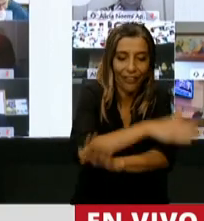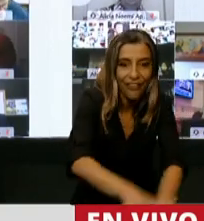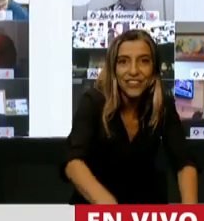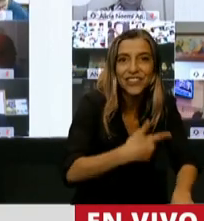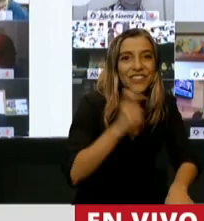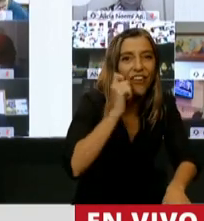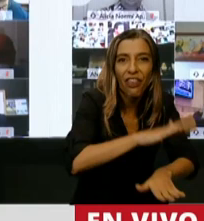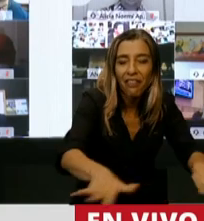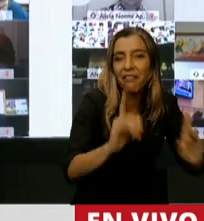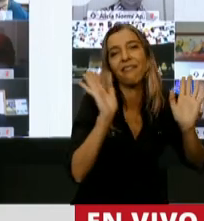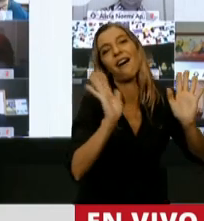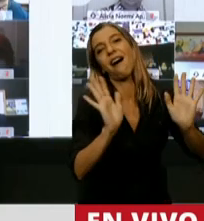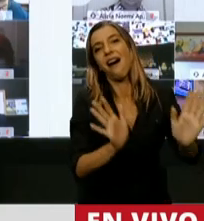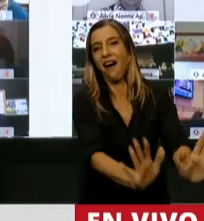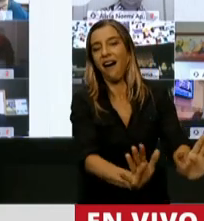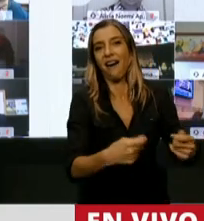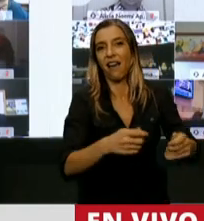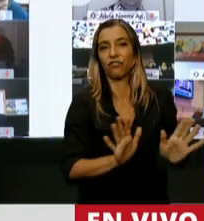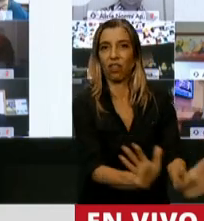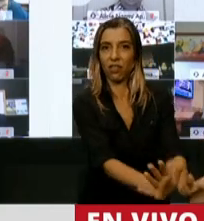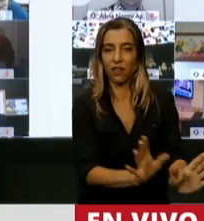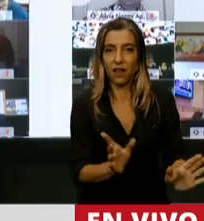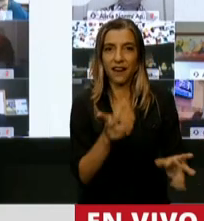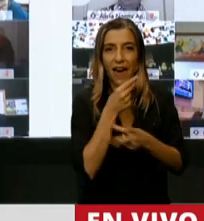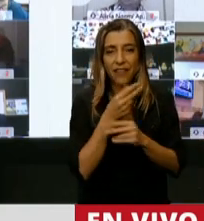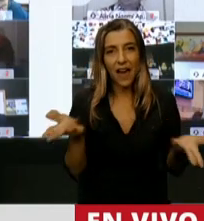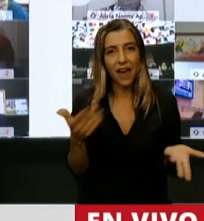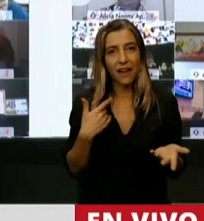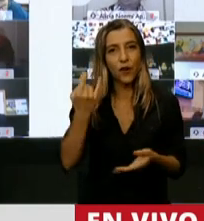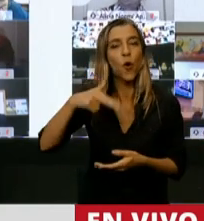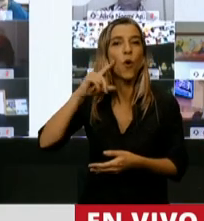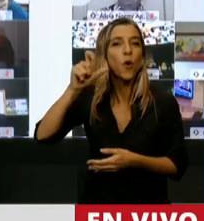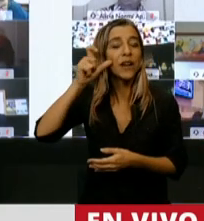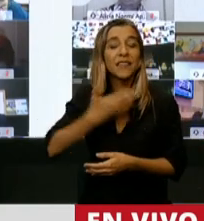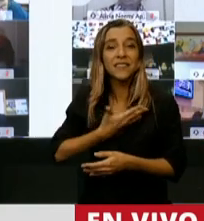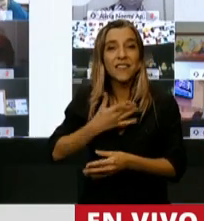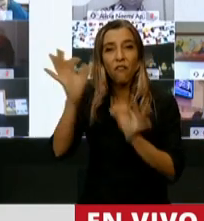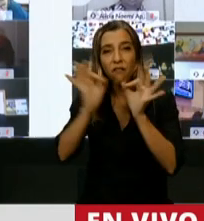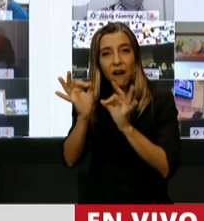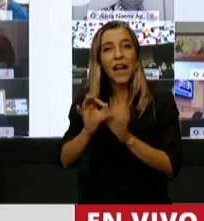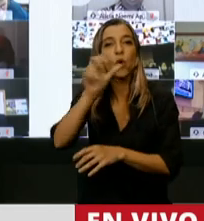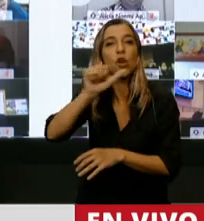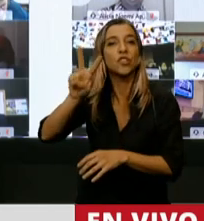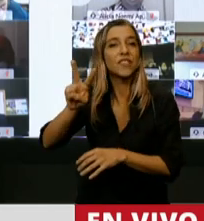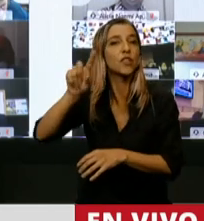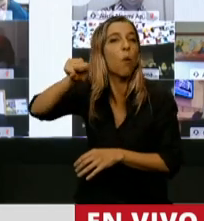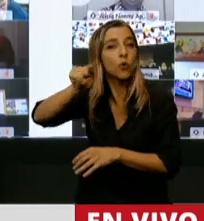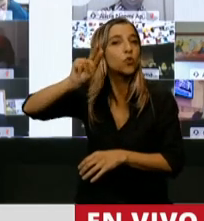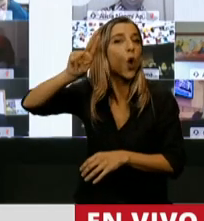UNICEF, para fin de este año, va a haber 62.9% de niños bajo la línea de pobreza.